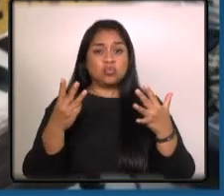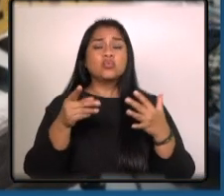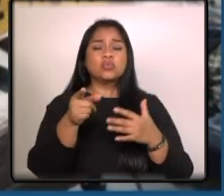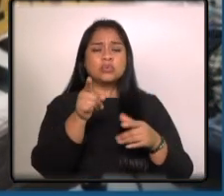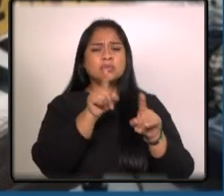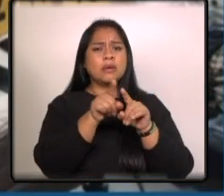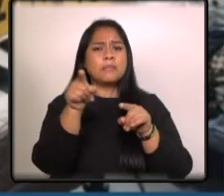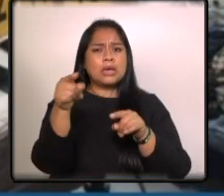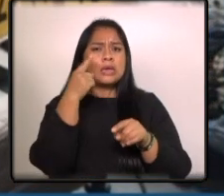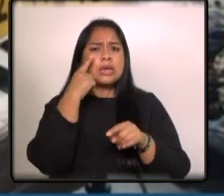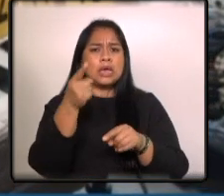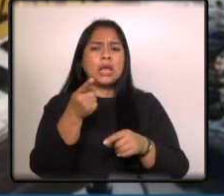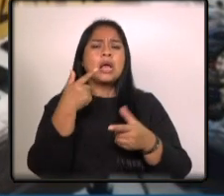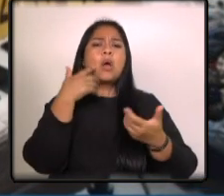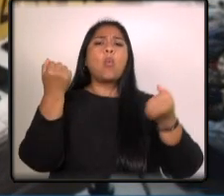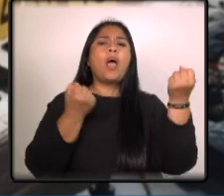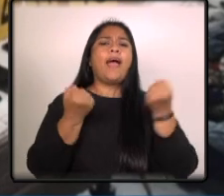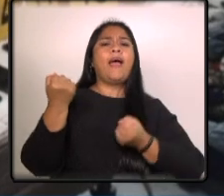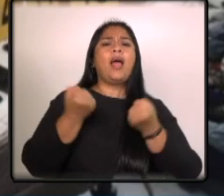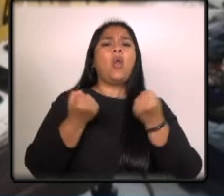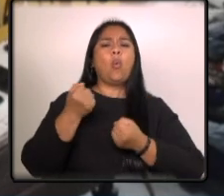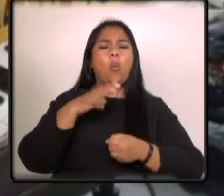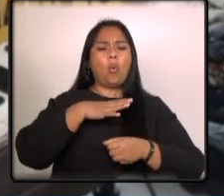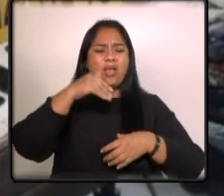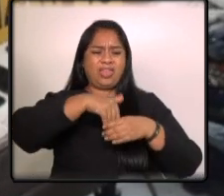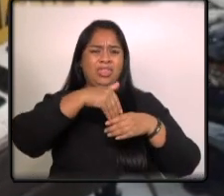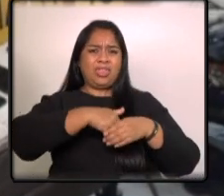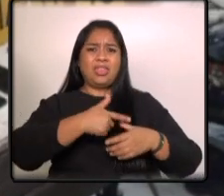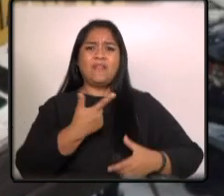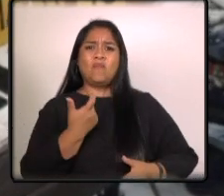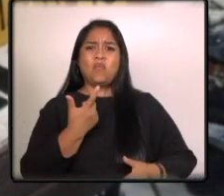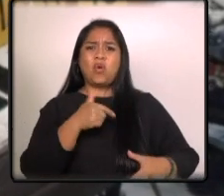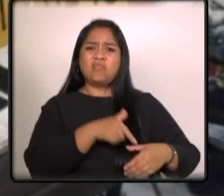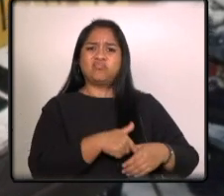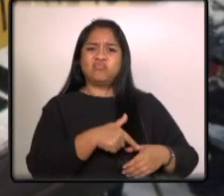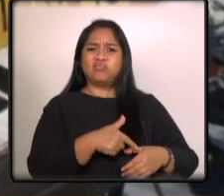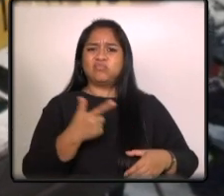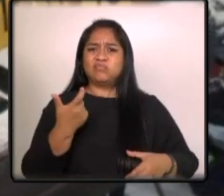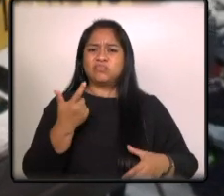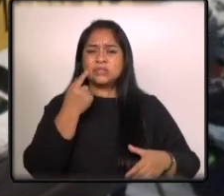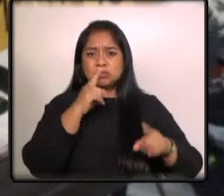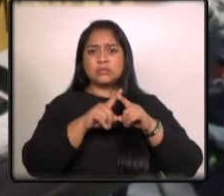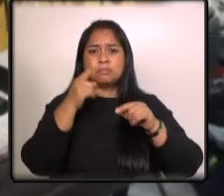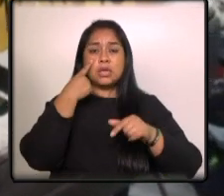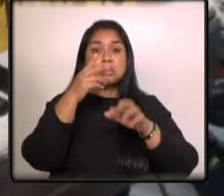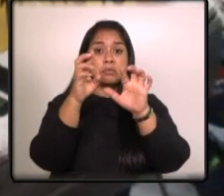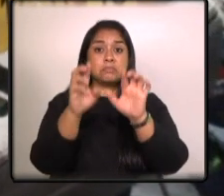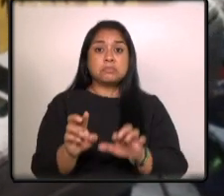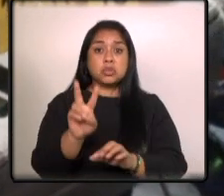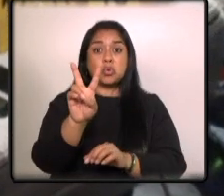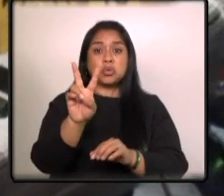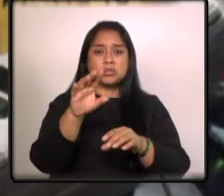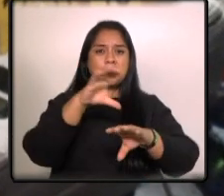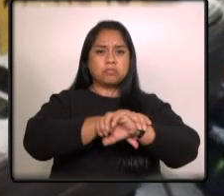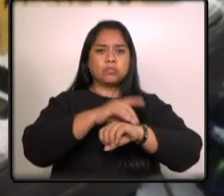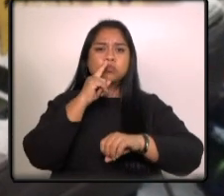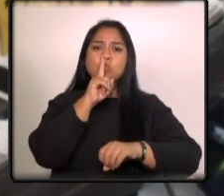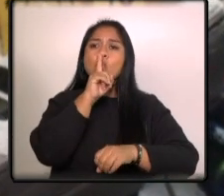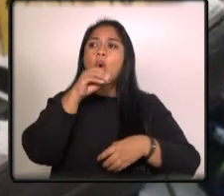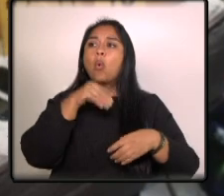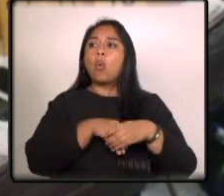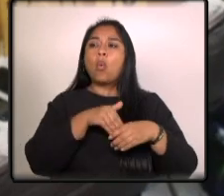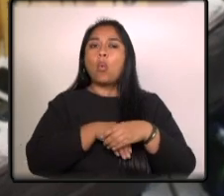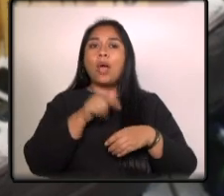supuestamente a bordo de un vehículo transportaban armas de fuego se presume que las personas capturadas ocultarían estas armas de